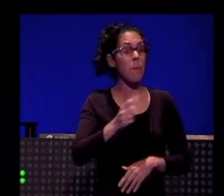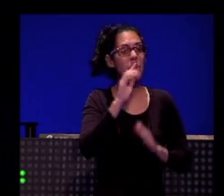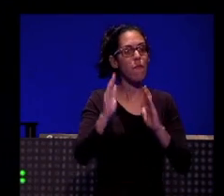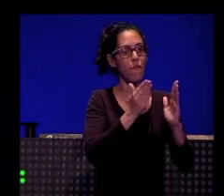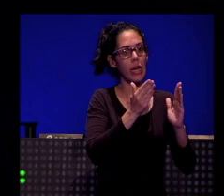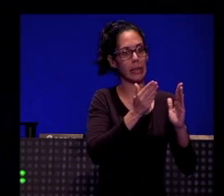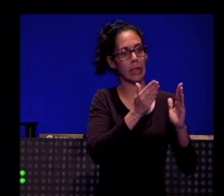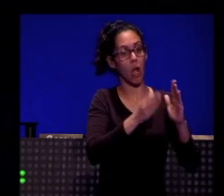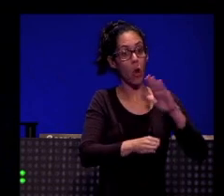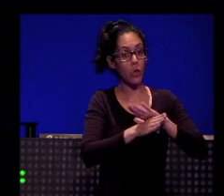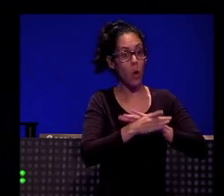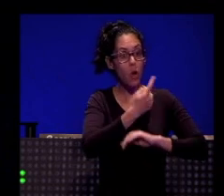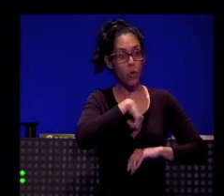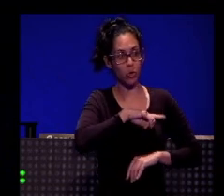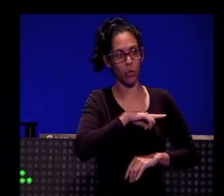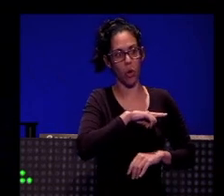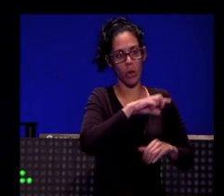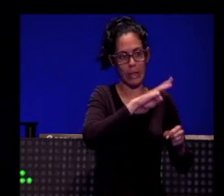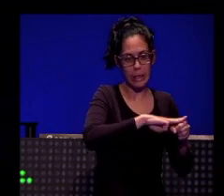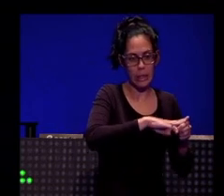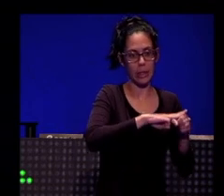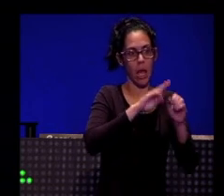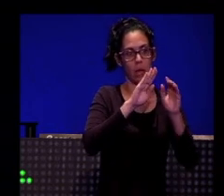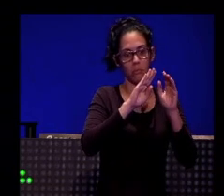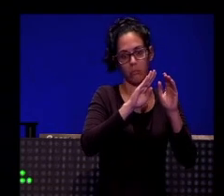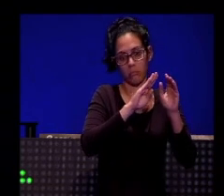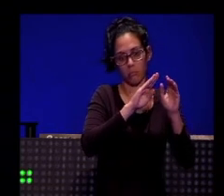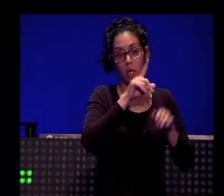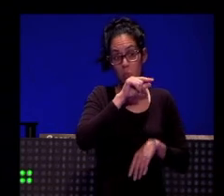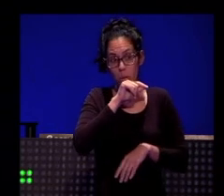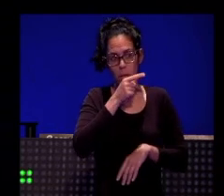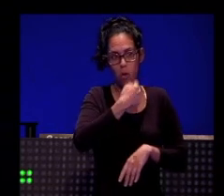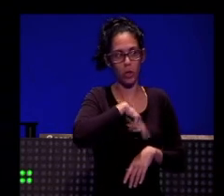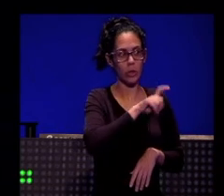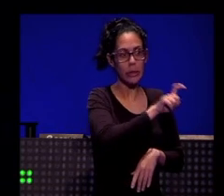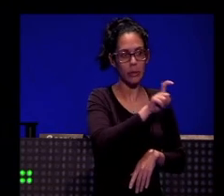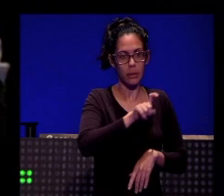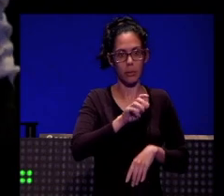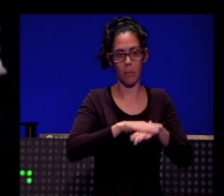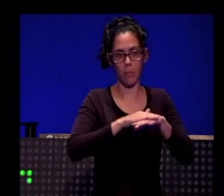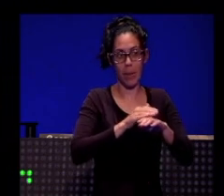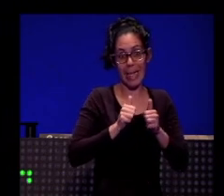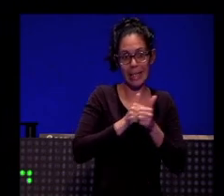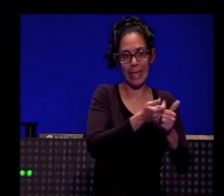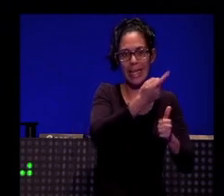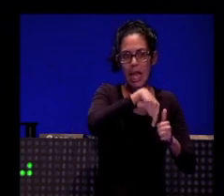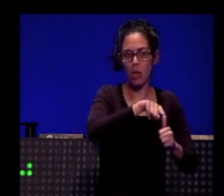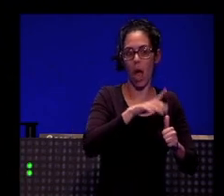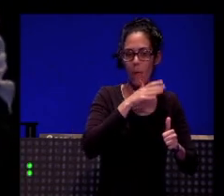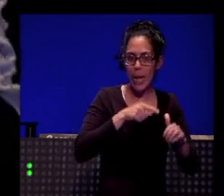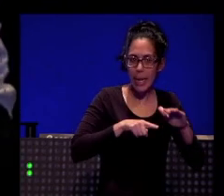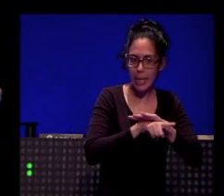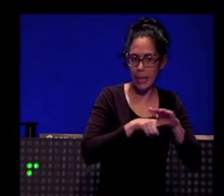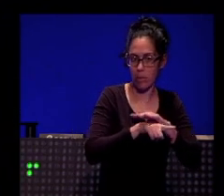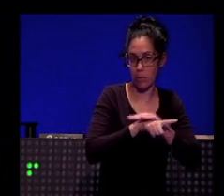creábamos sus cuentas, tanto en Instagram como en Twitter, y le dábamos unos tips a seguir para que ellos pudieran gestionar ahora, que